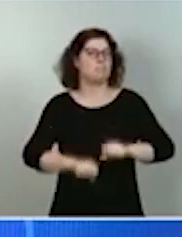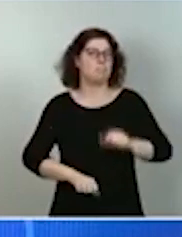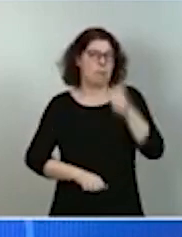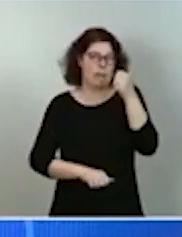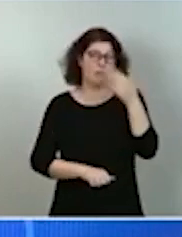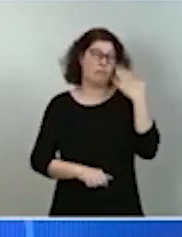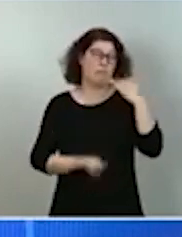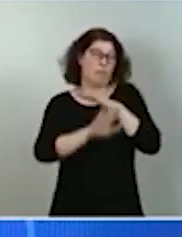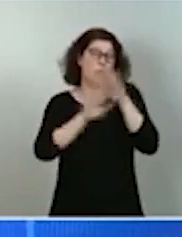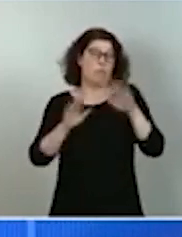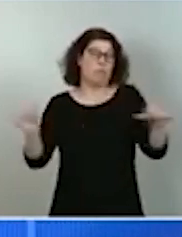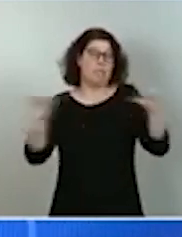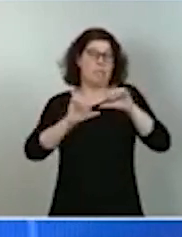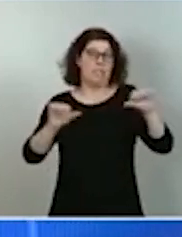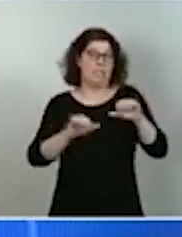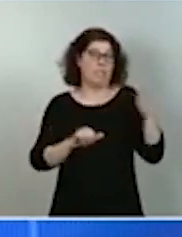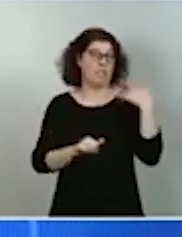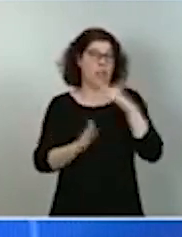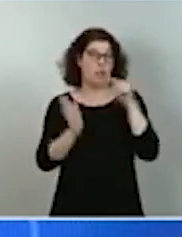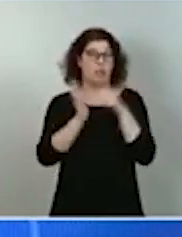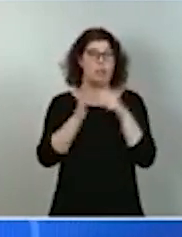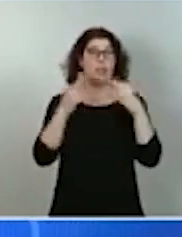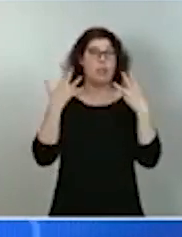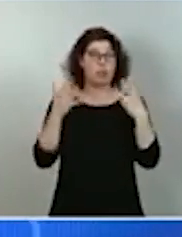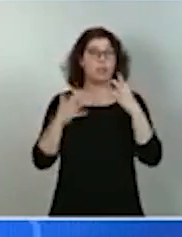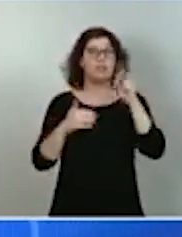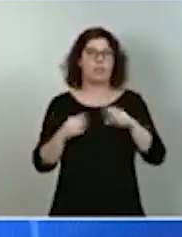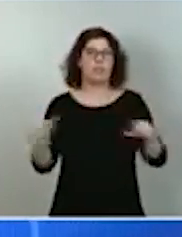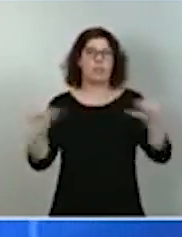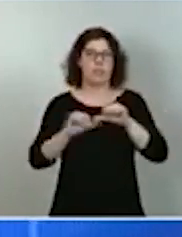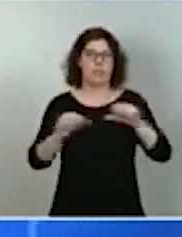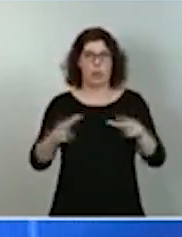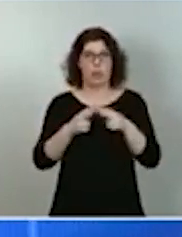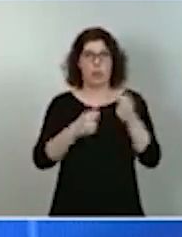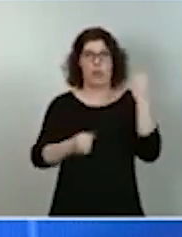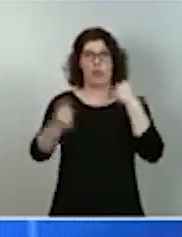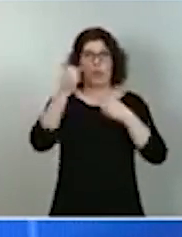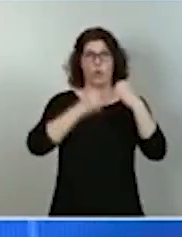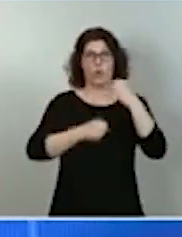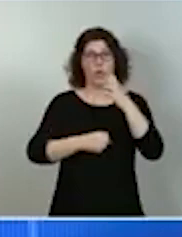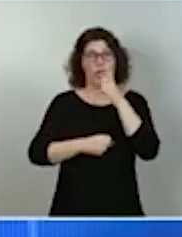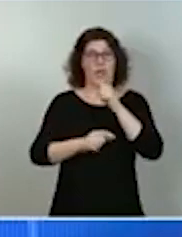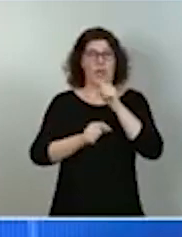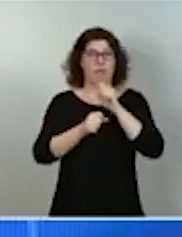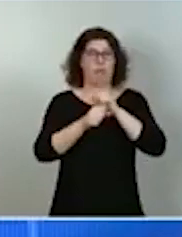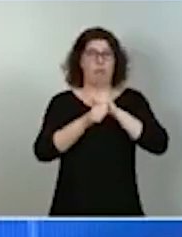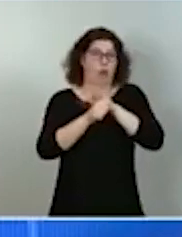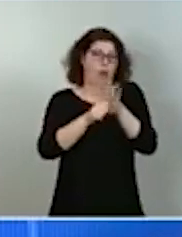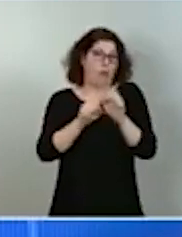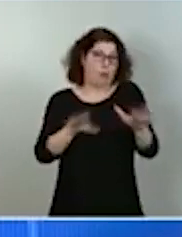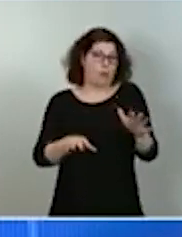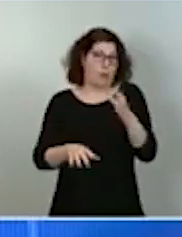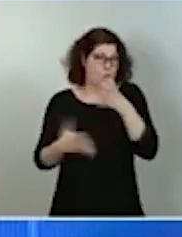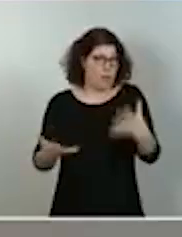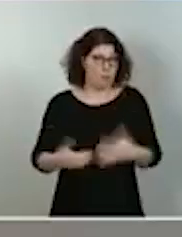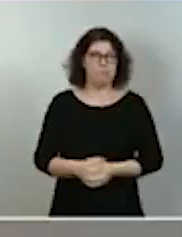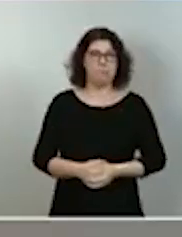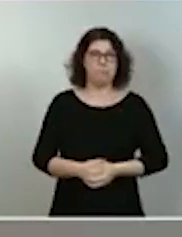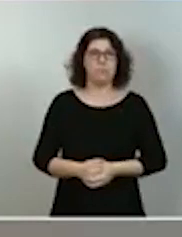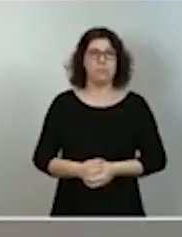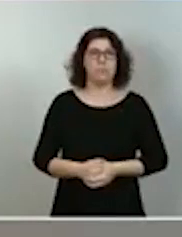la crisis de 2008 y la crisis social y económica provocada por la COVID-19 que estamos viviendo. ¿Cuáles son